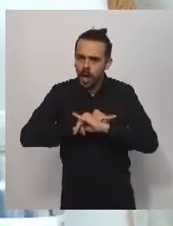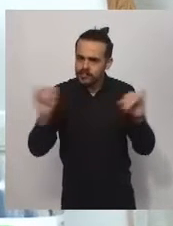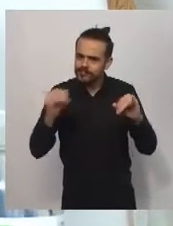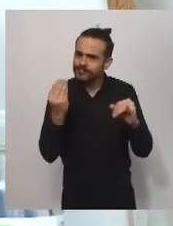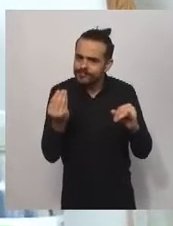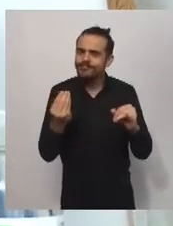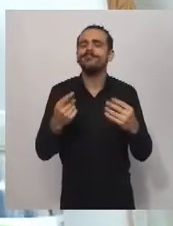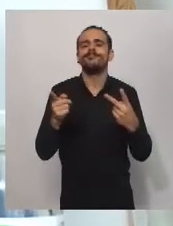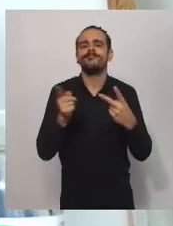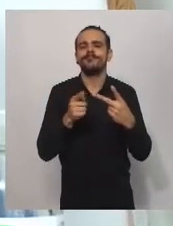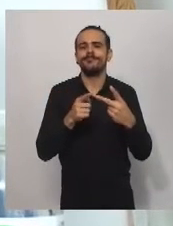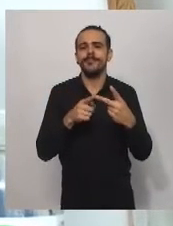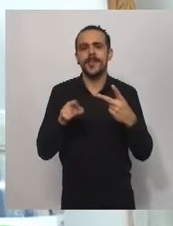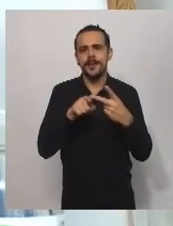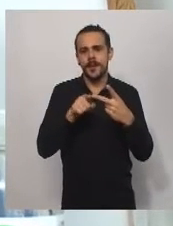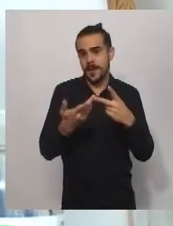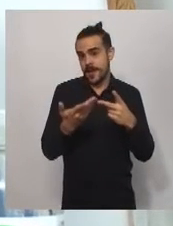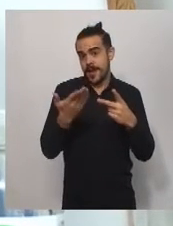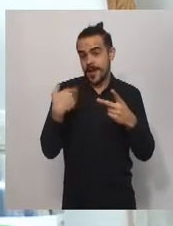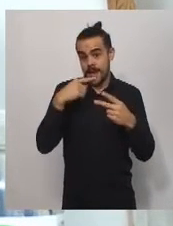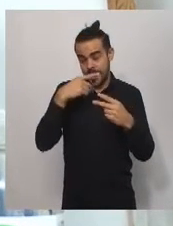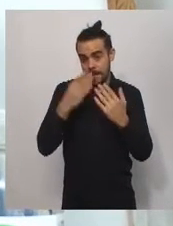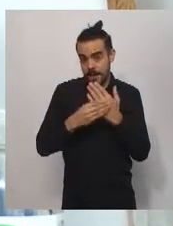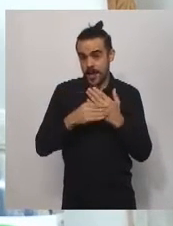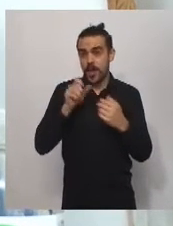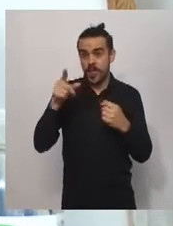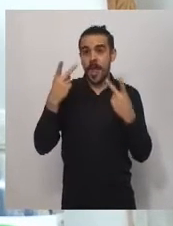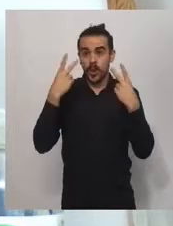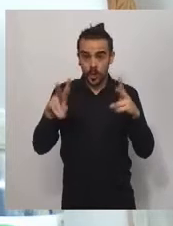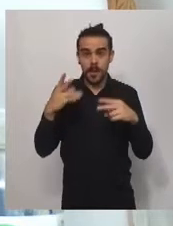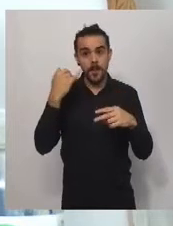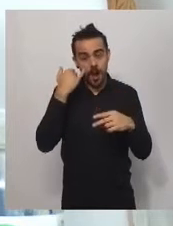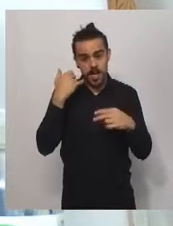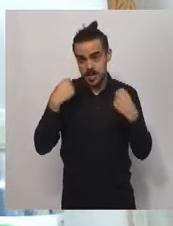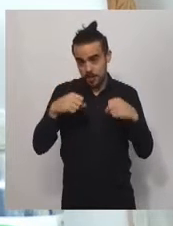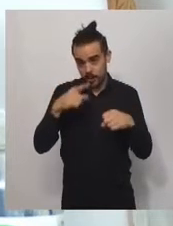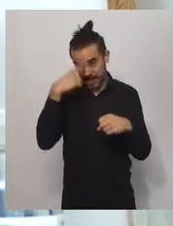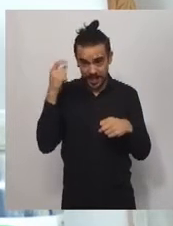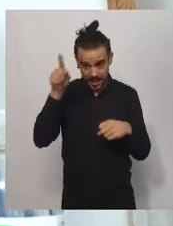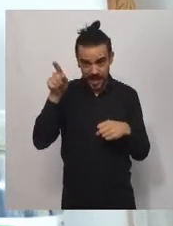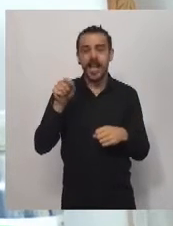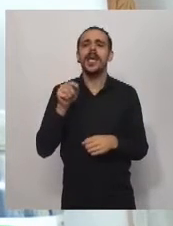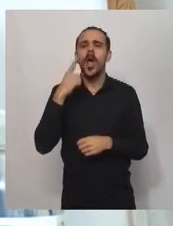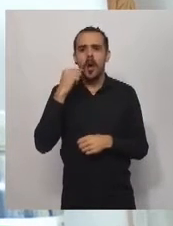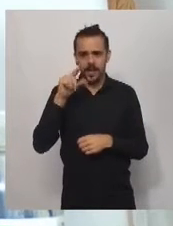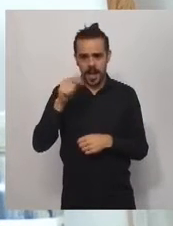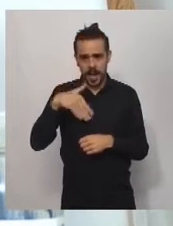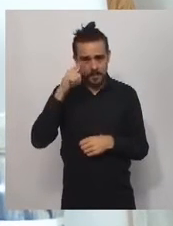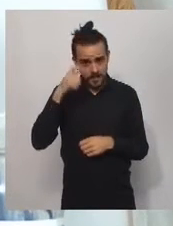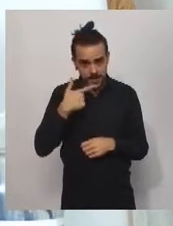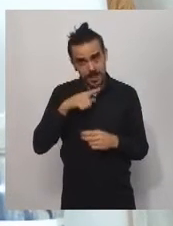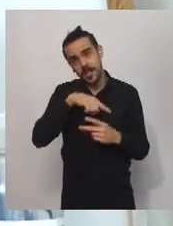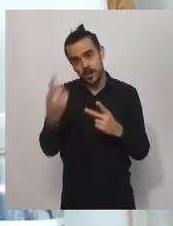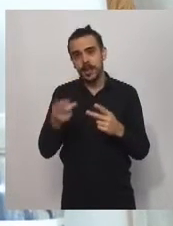el Ministro de Turismo y Deportes de la Nación, el Ministro Lámez, y la Secretaría de Deportes, Inés